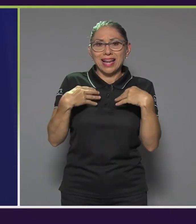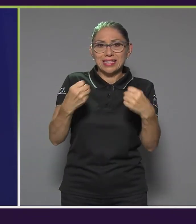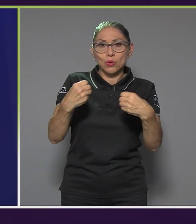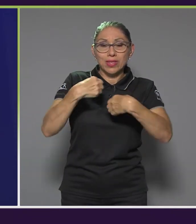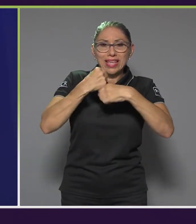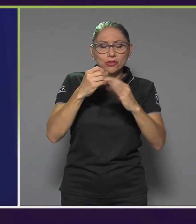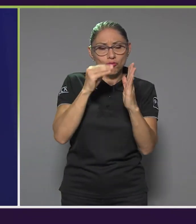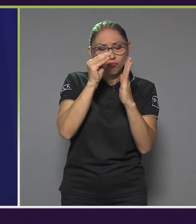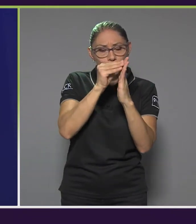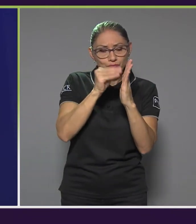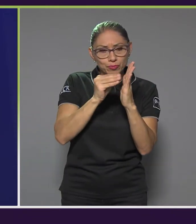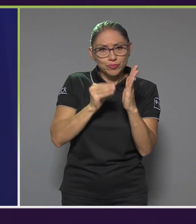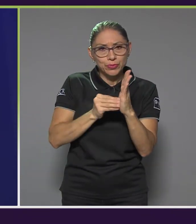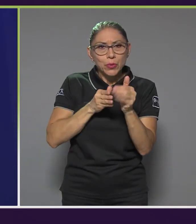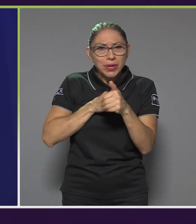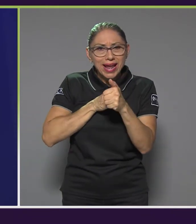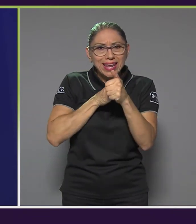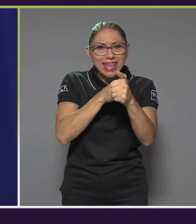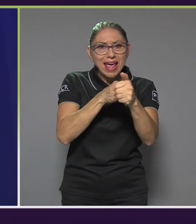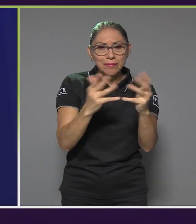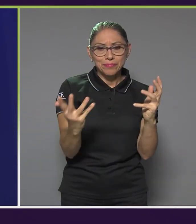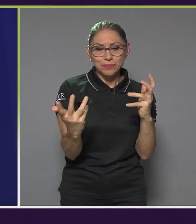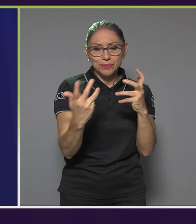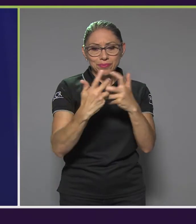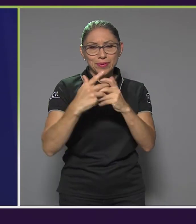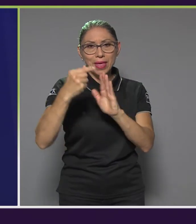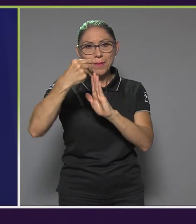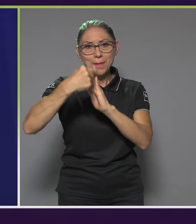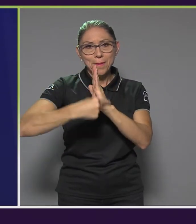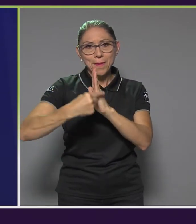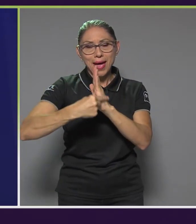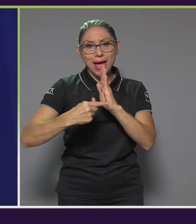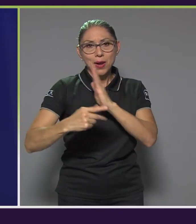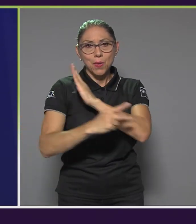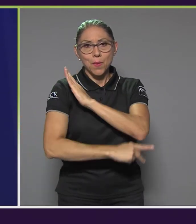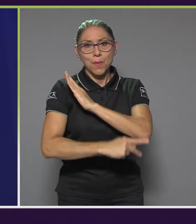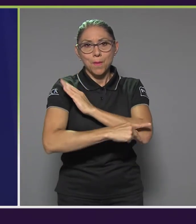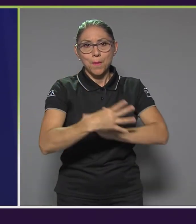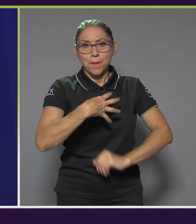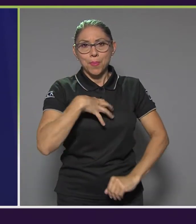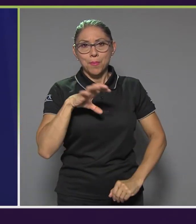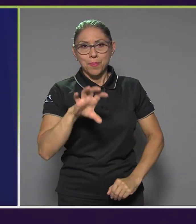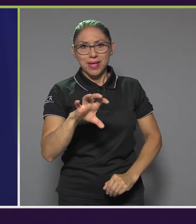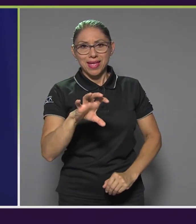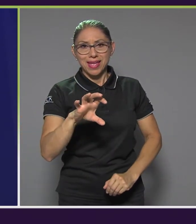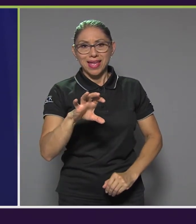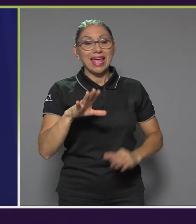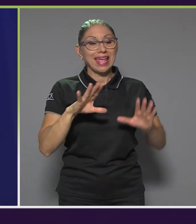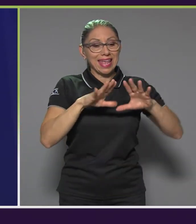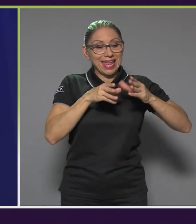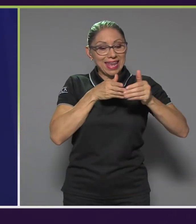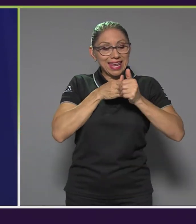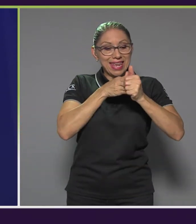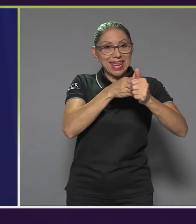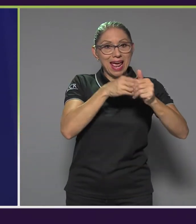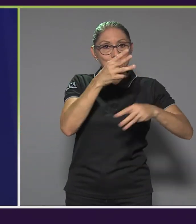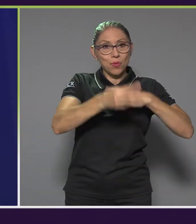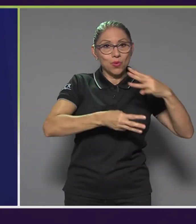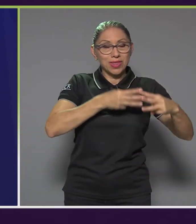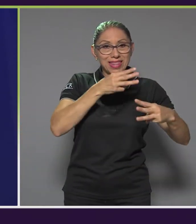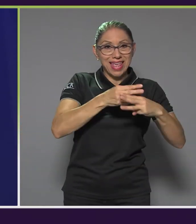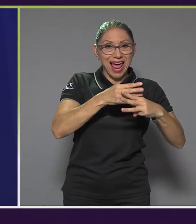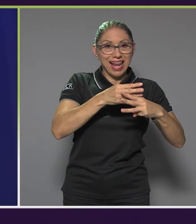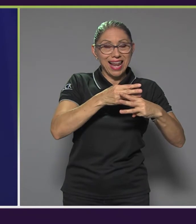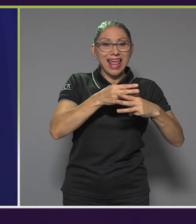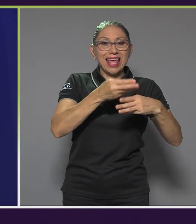país. Entonces, en este manual, por ejemplo, las diferentes áreas de acción que propone la guía mundial fueron adaptadas en cuatro